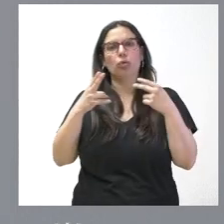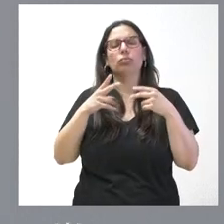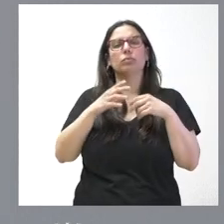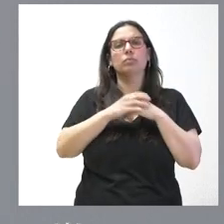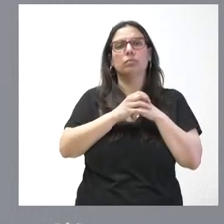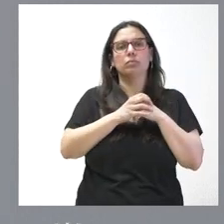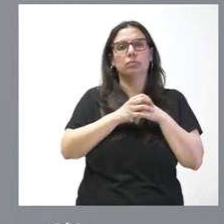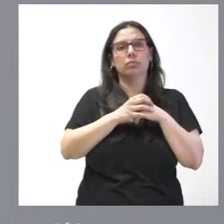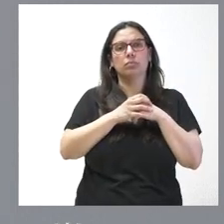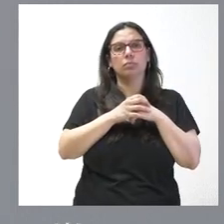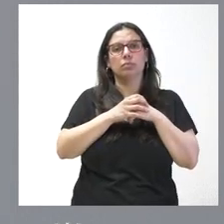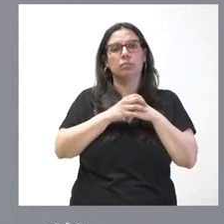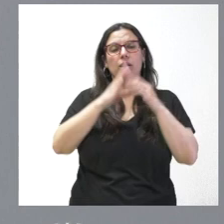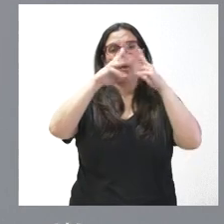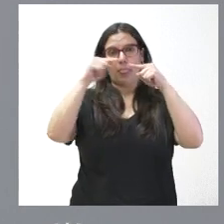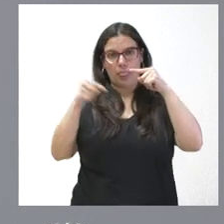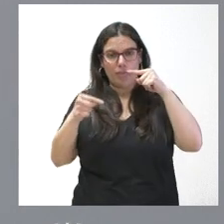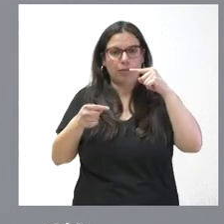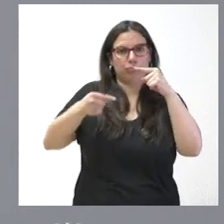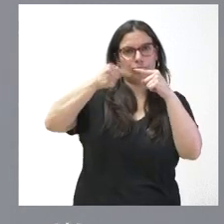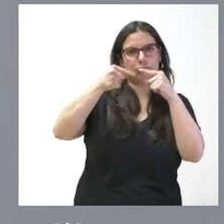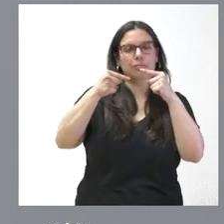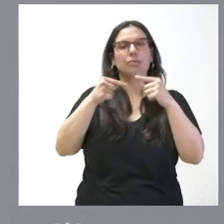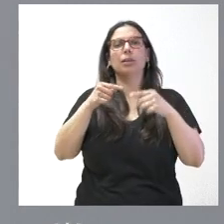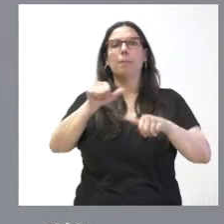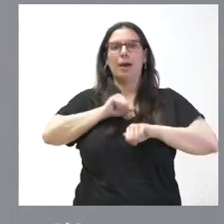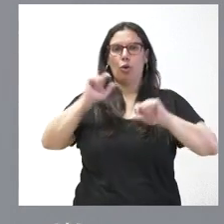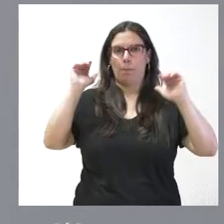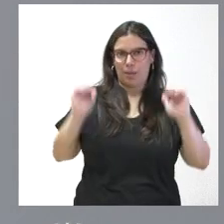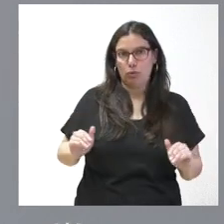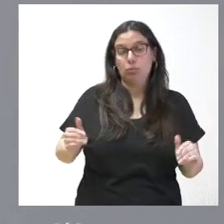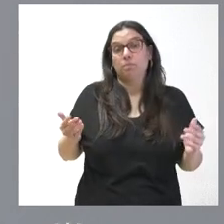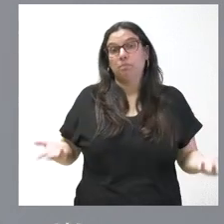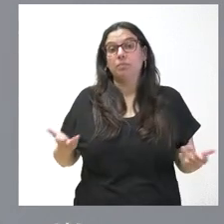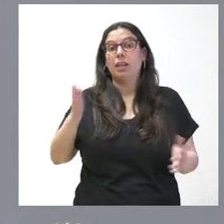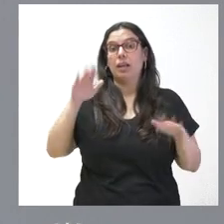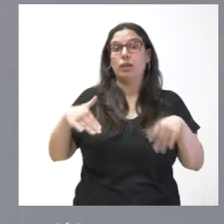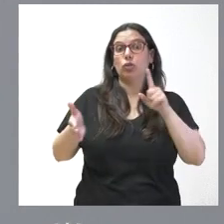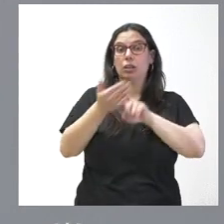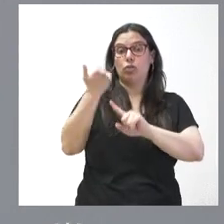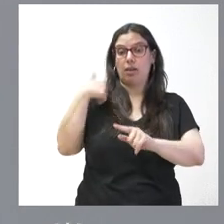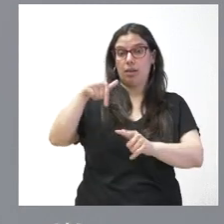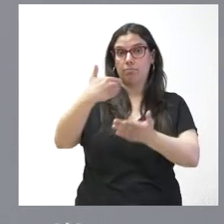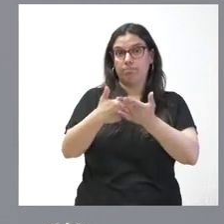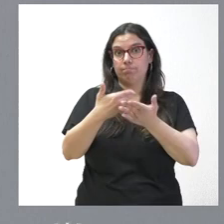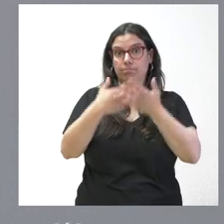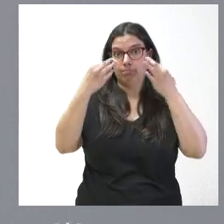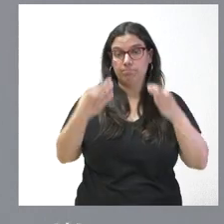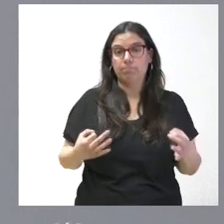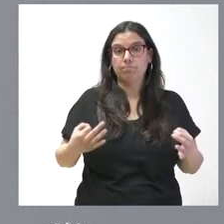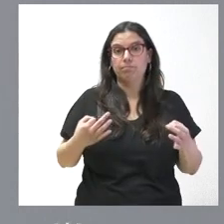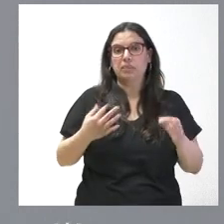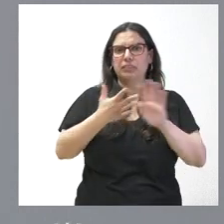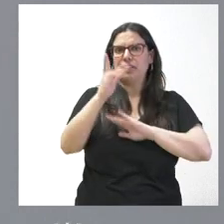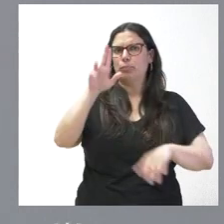déficit público y con menos tasa de paro y esto que hemos conseguido demostrar en Castilla y León creo que es un